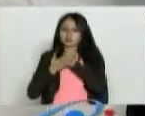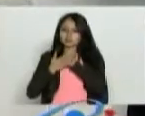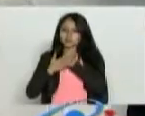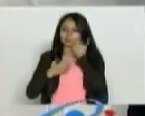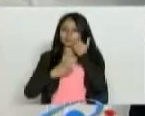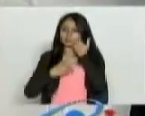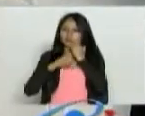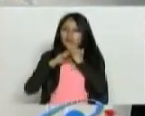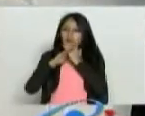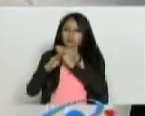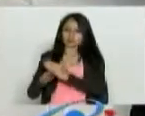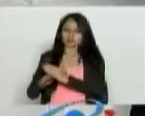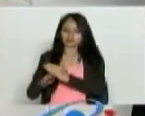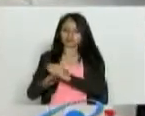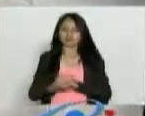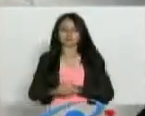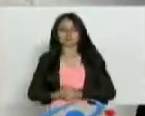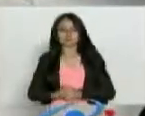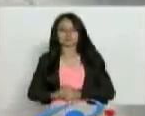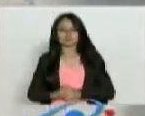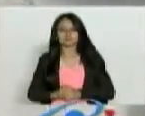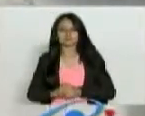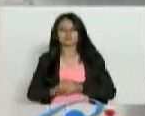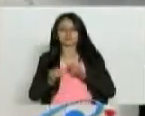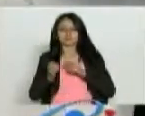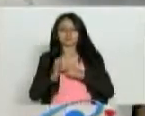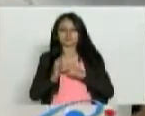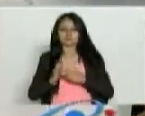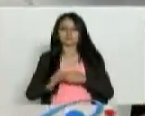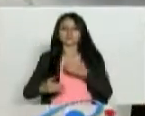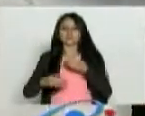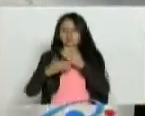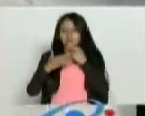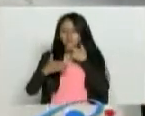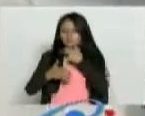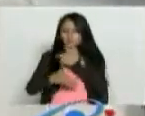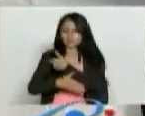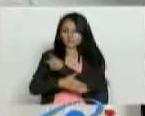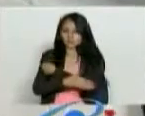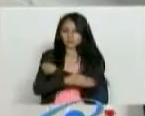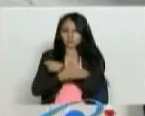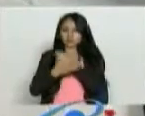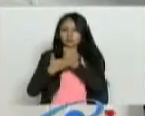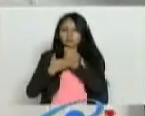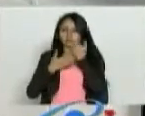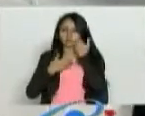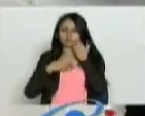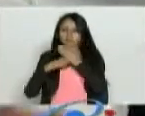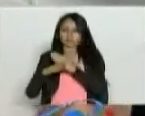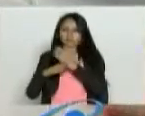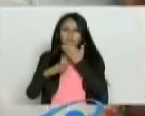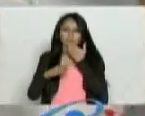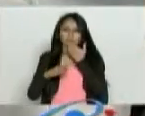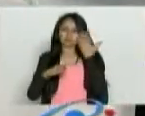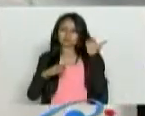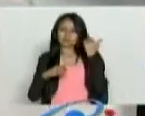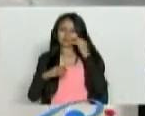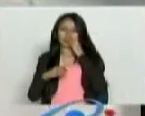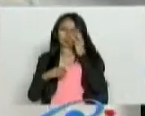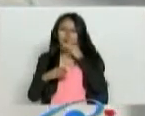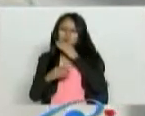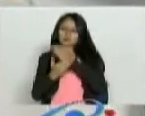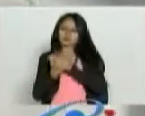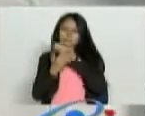vaya y compre una vacuna. No. Es la vacuna para ese paciente. Por ejemplo, miren, en esto ya nos pasó. Un paciente quería